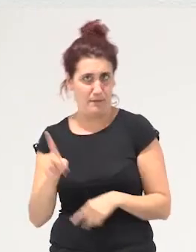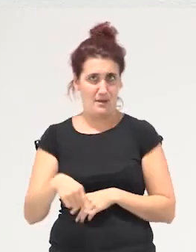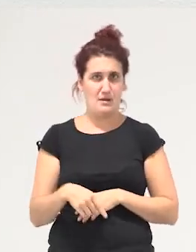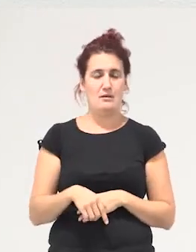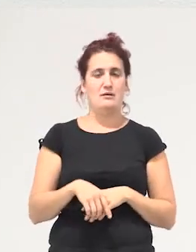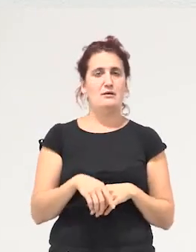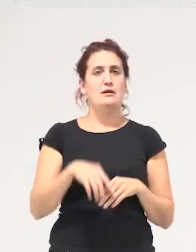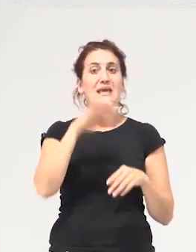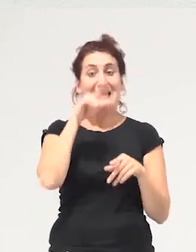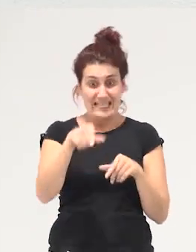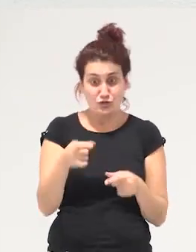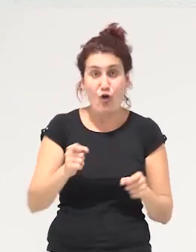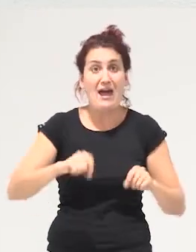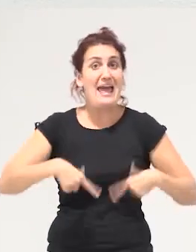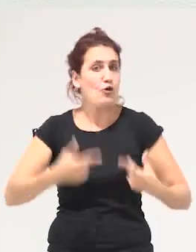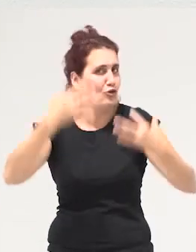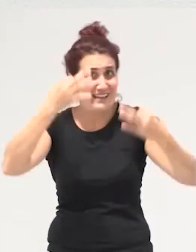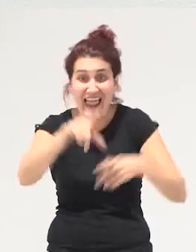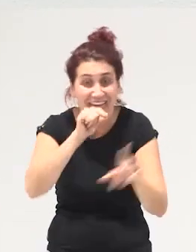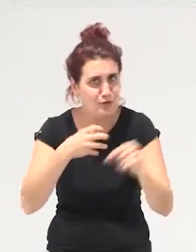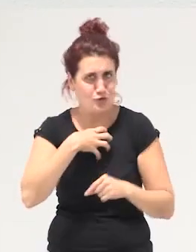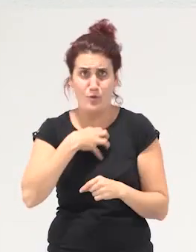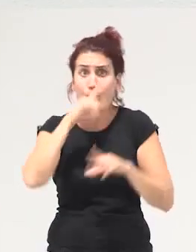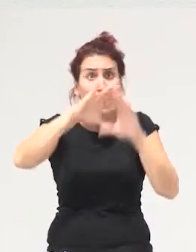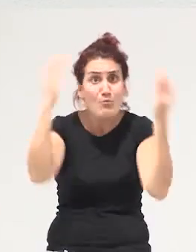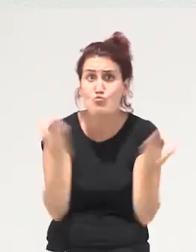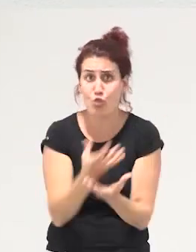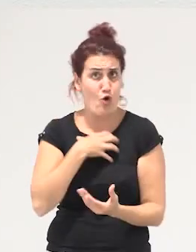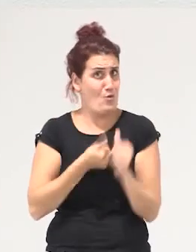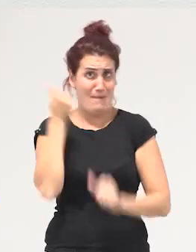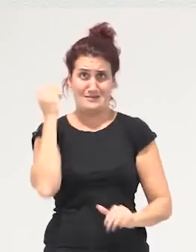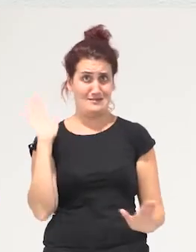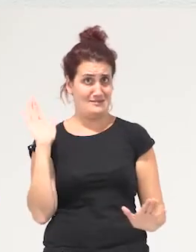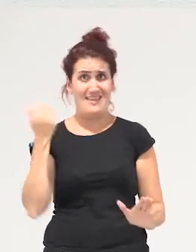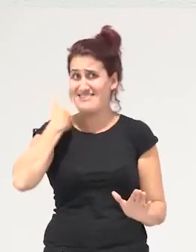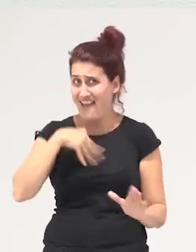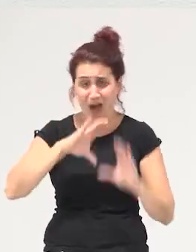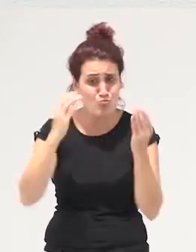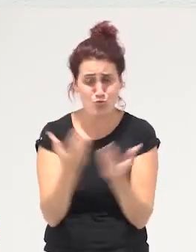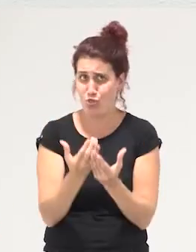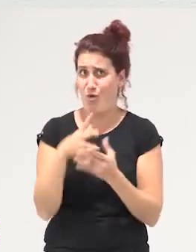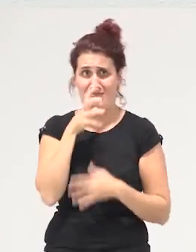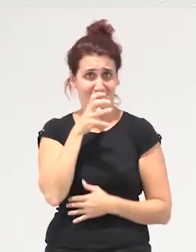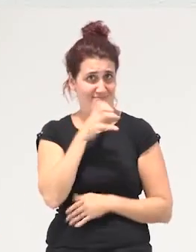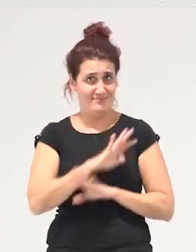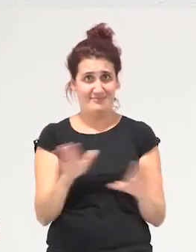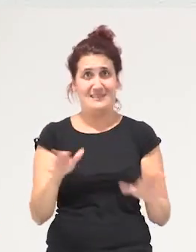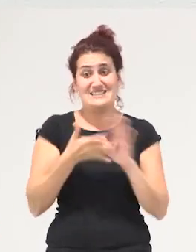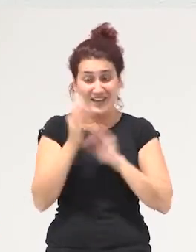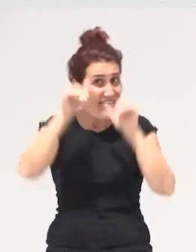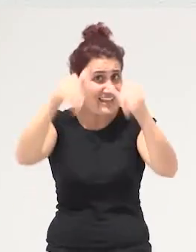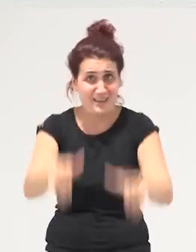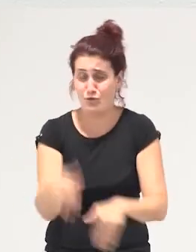ecosistémicos no es una elección es un hecho porque el planeta no da más de sí porque nos lo hemos comido ya entonces este decrecimiento va a ser